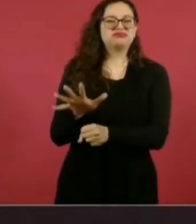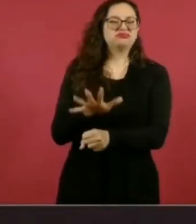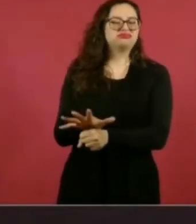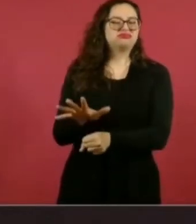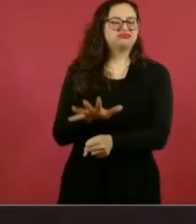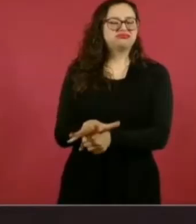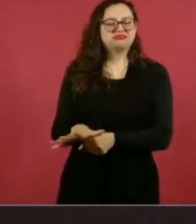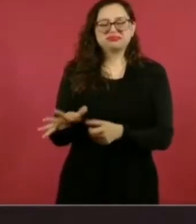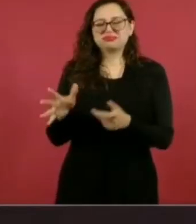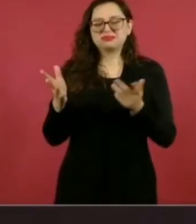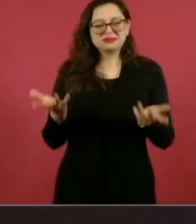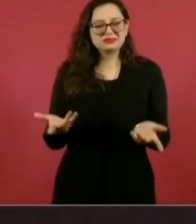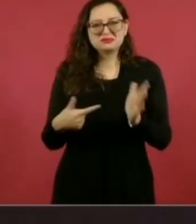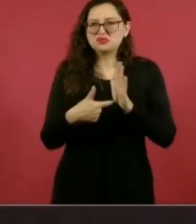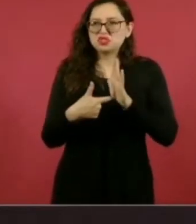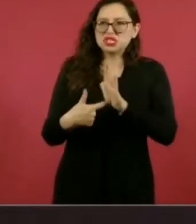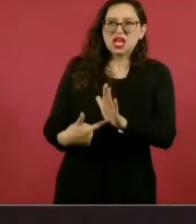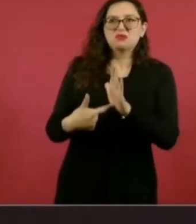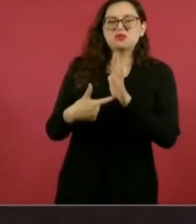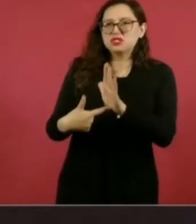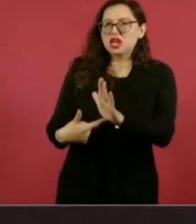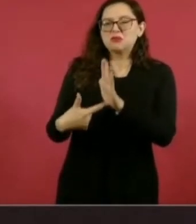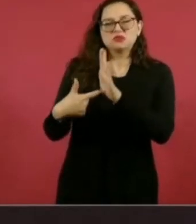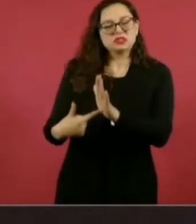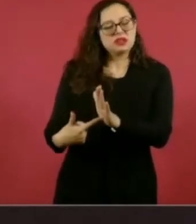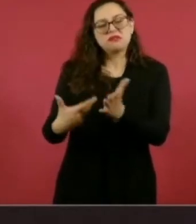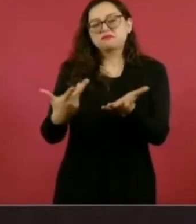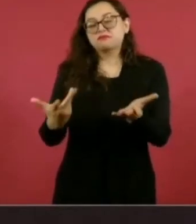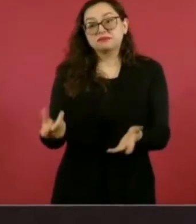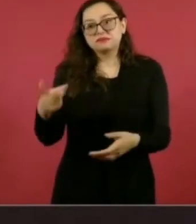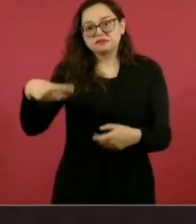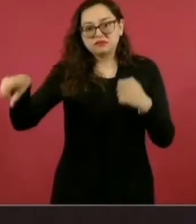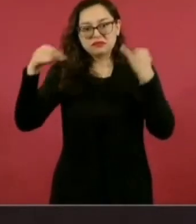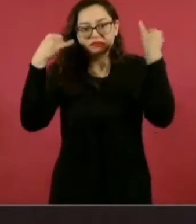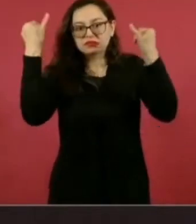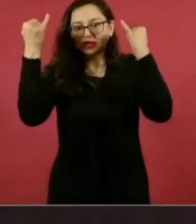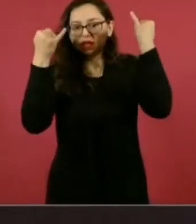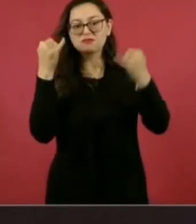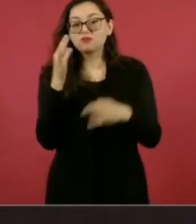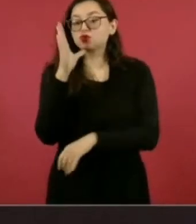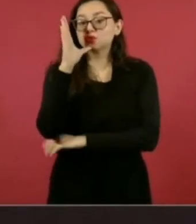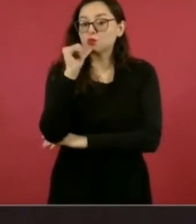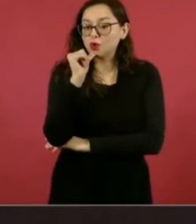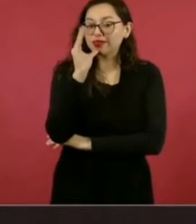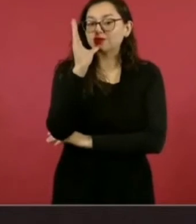hay una especie de